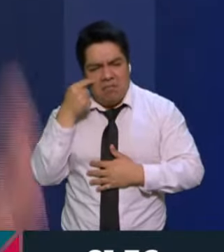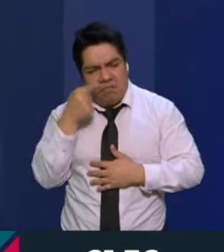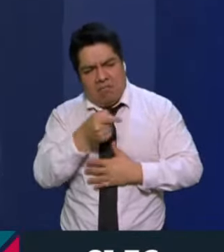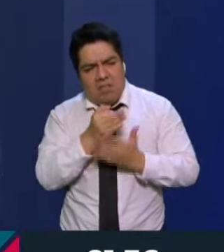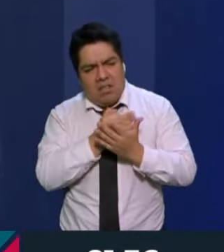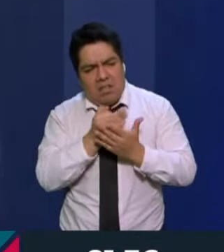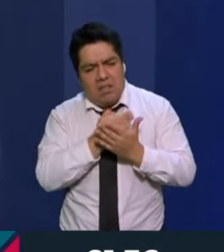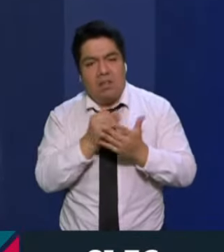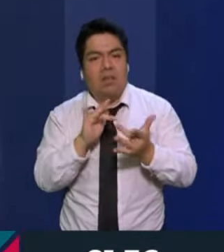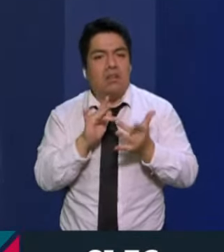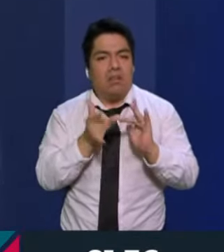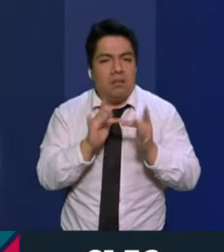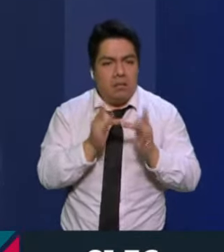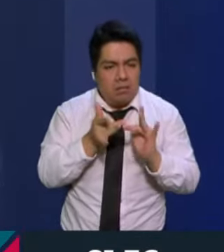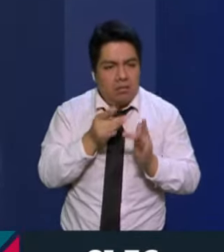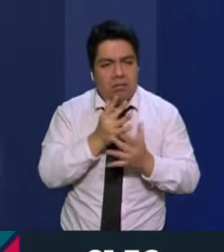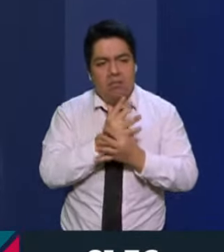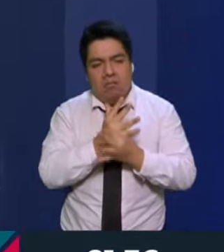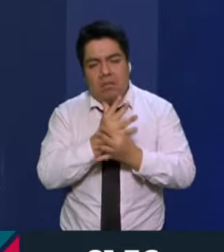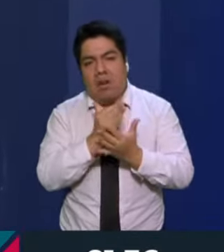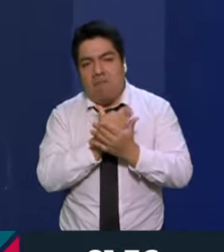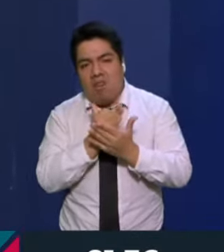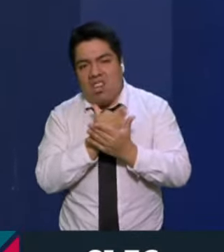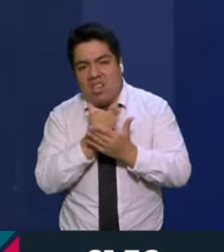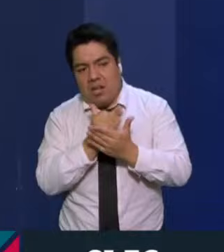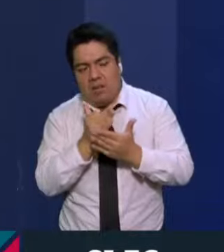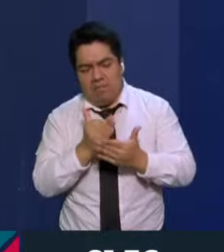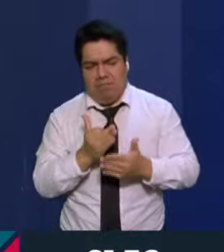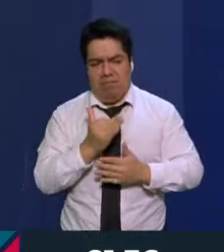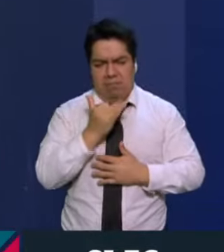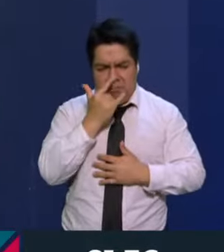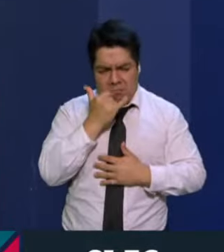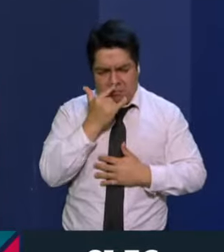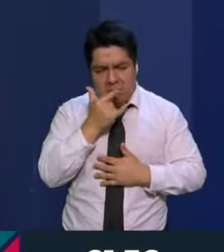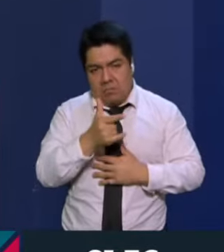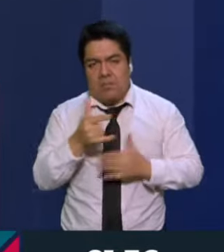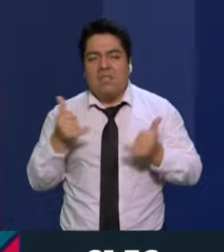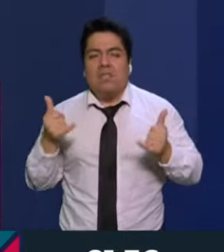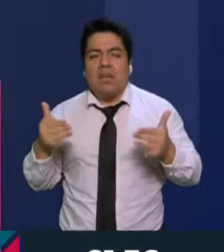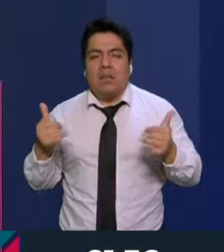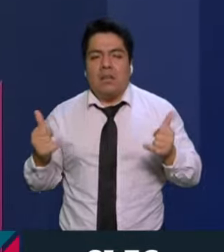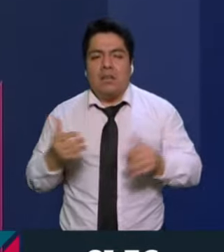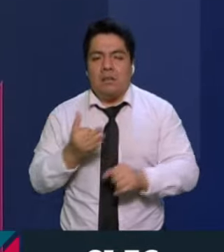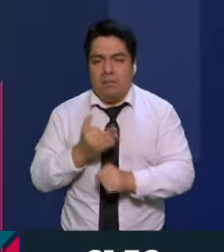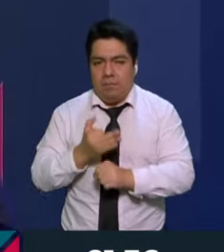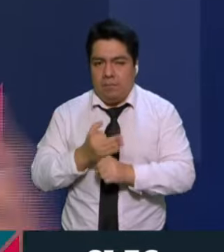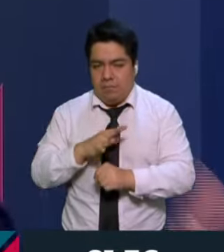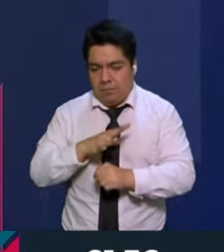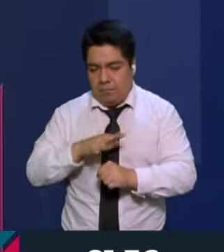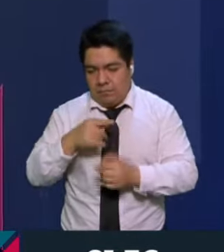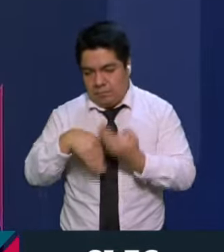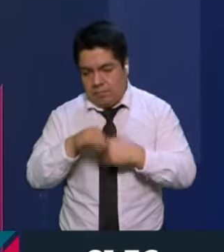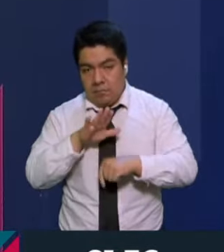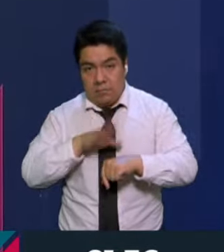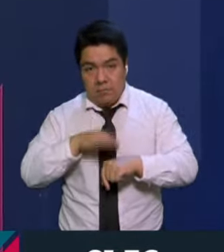cuando en sus redes sociales tenían todo Morena. Entonces ese es el tipo de artimañas que están haciendo para tener